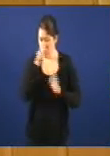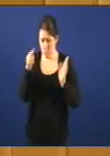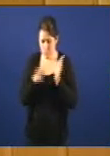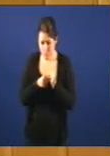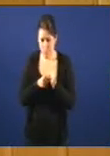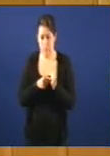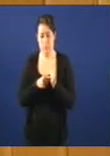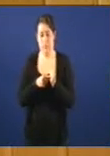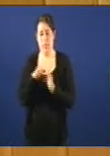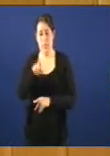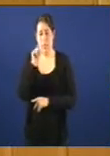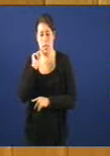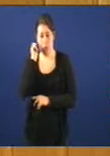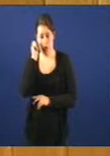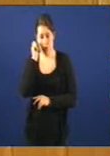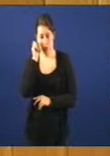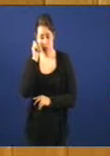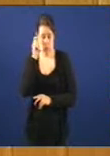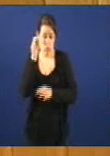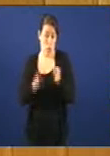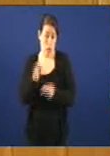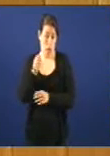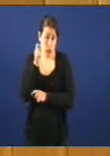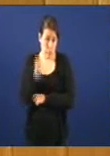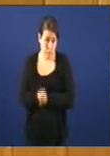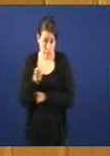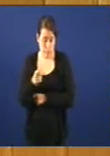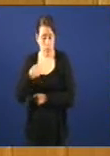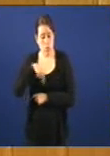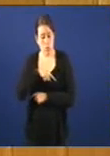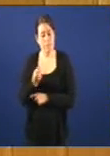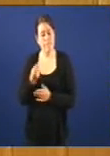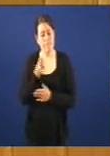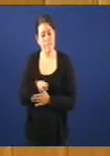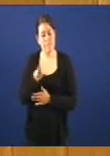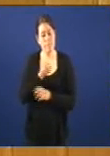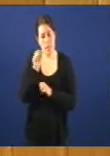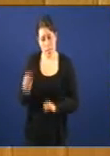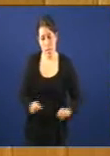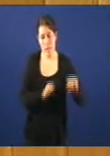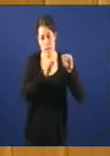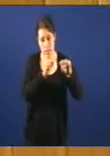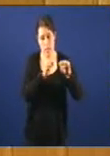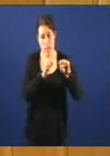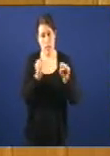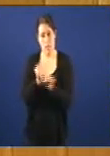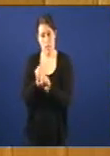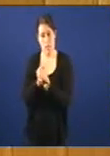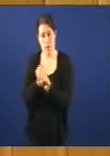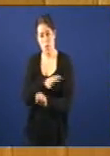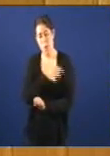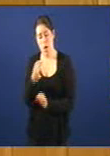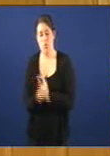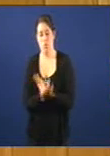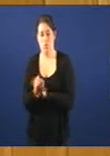decisión xudicial. Ainda así reiteramos a nosa postura de defensa pechada do emprego e da producción